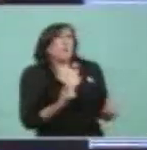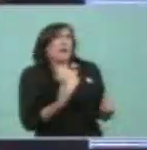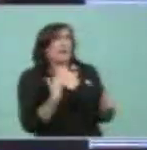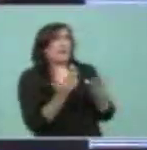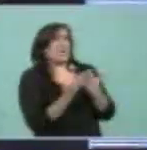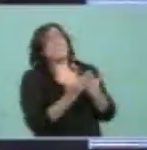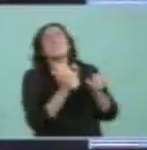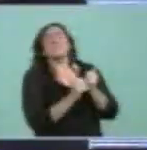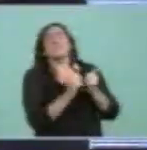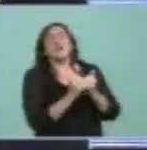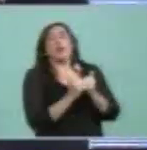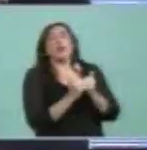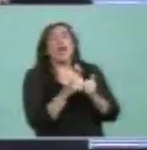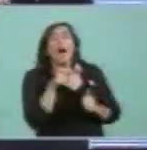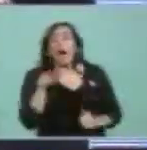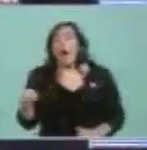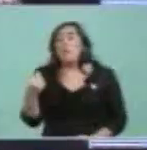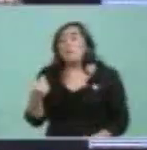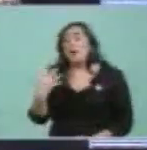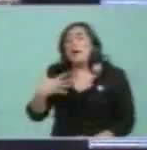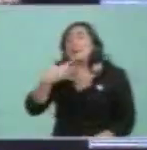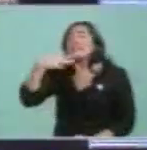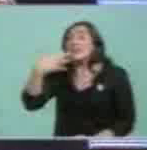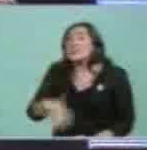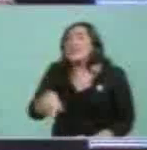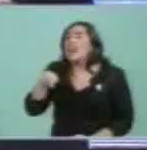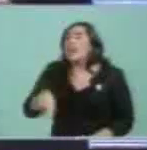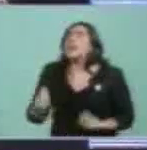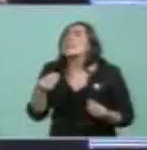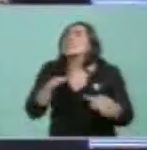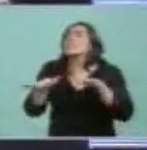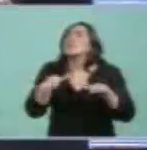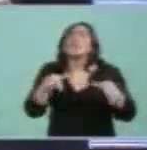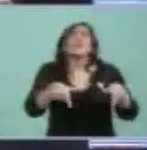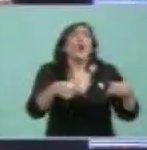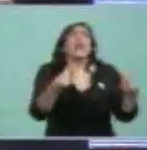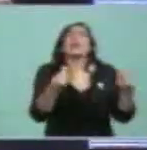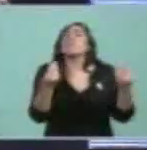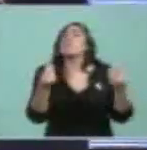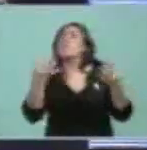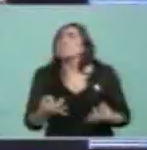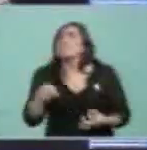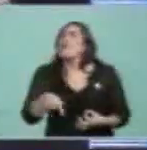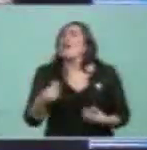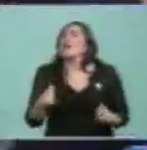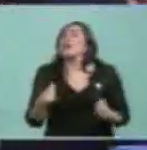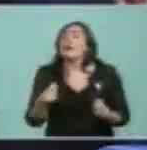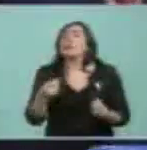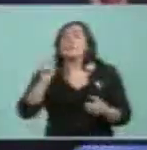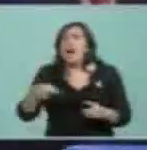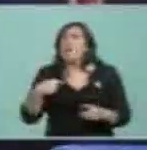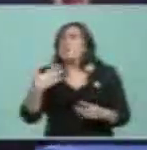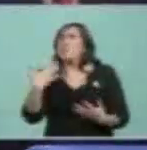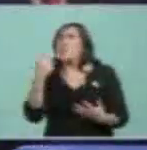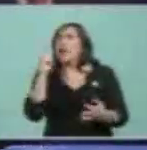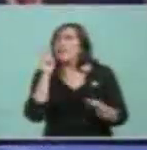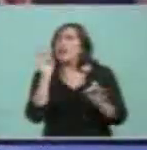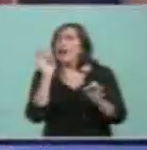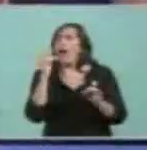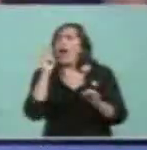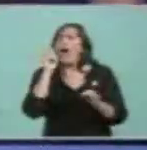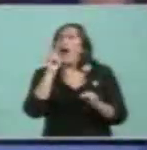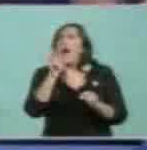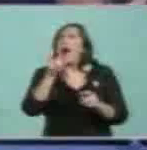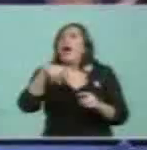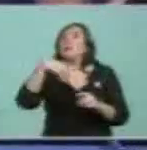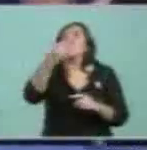pasa hoy y tal vez poder analizar o entrever lo que va a pasar mañana. Si no